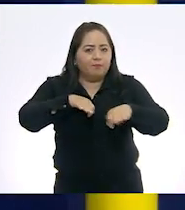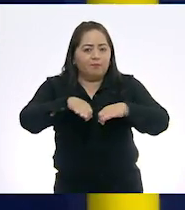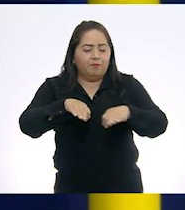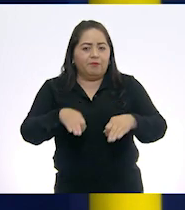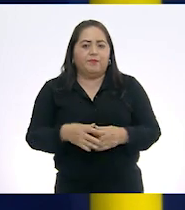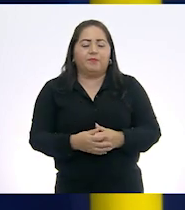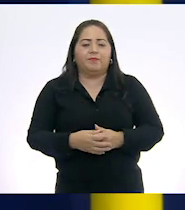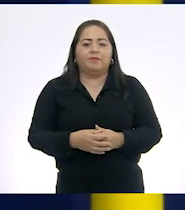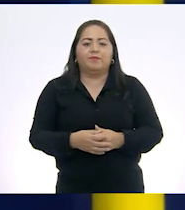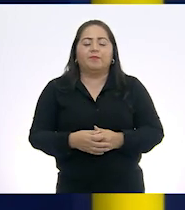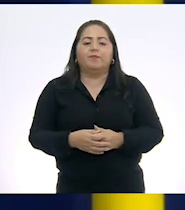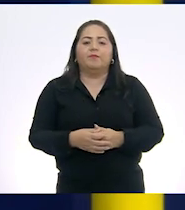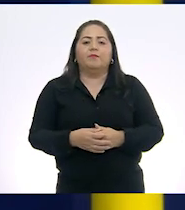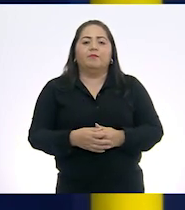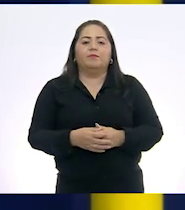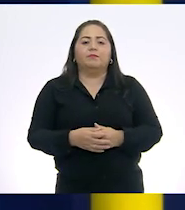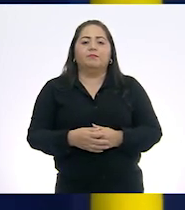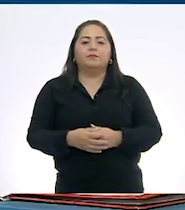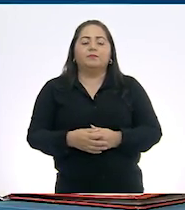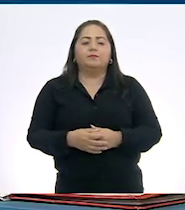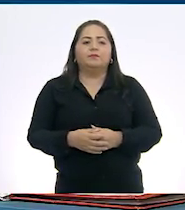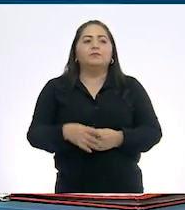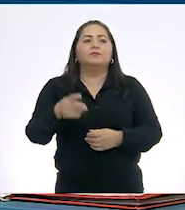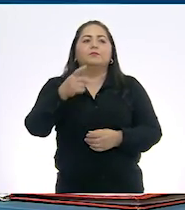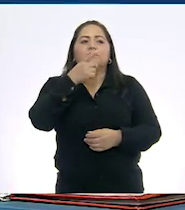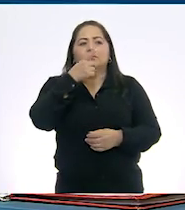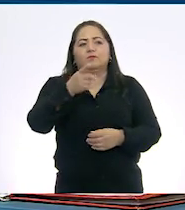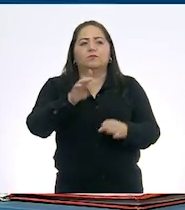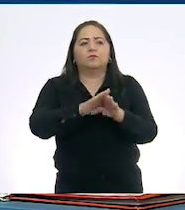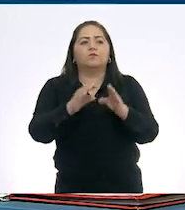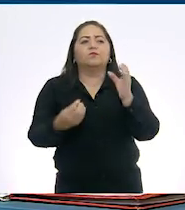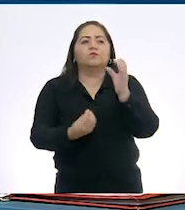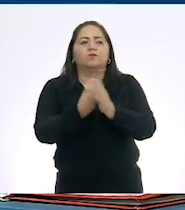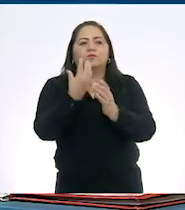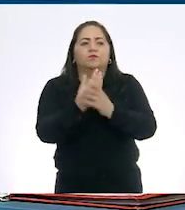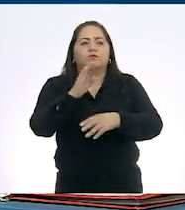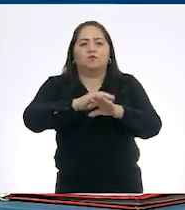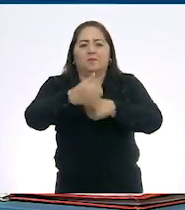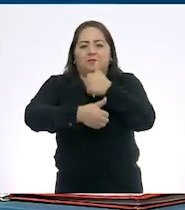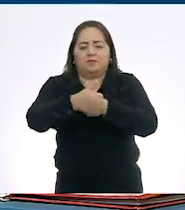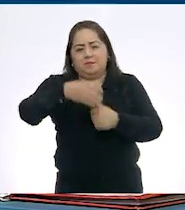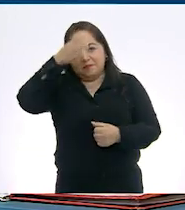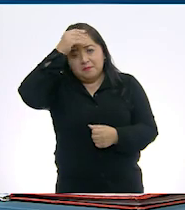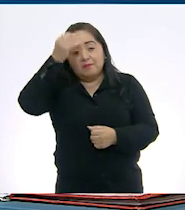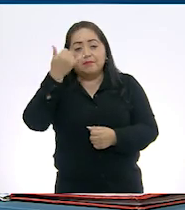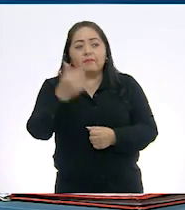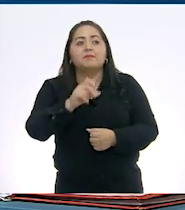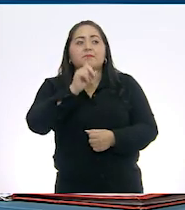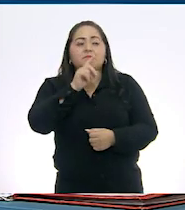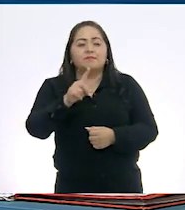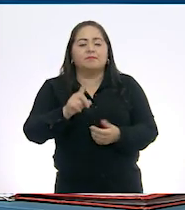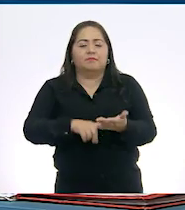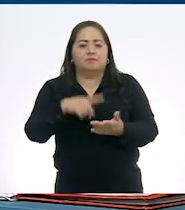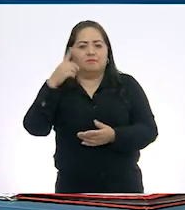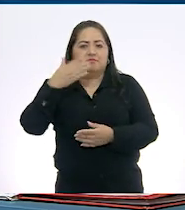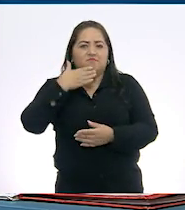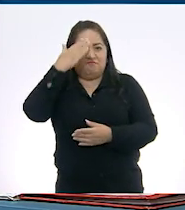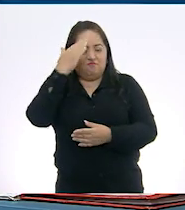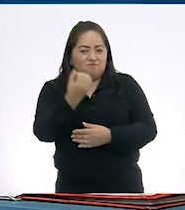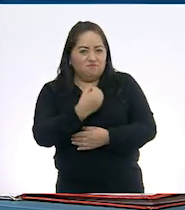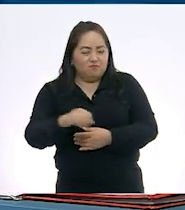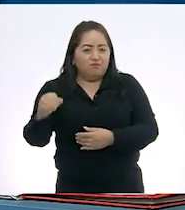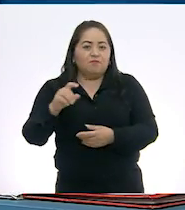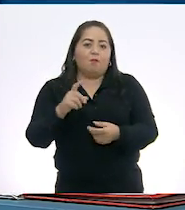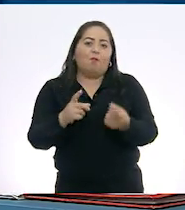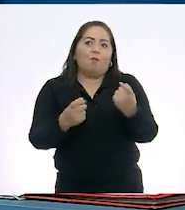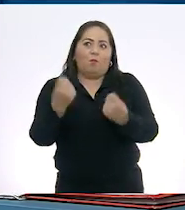este lapso de tiempo. Poner en juego las nuevas competencias aprendidas y también las habilidades que